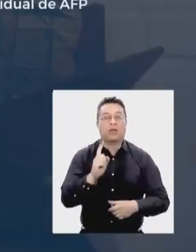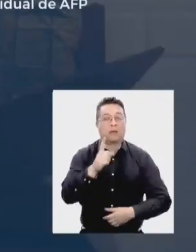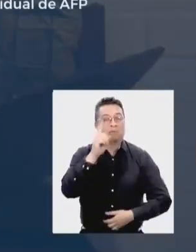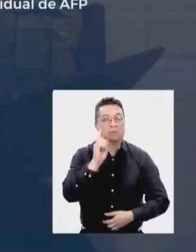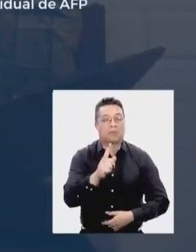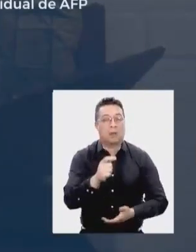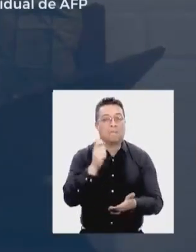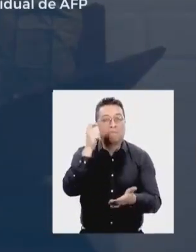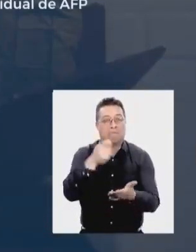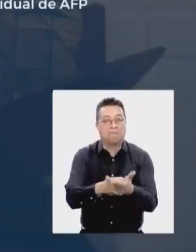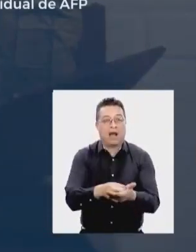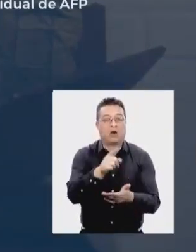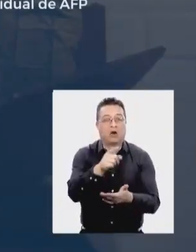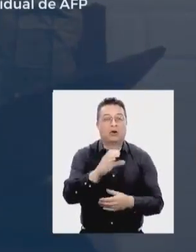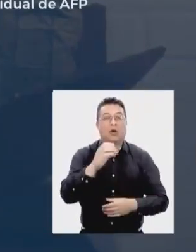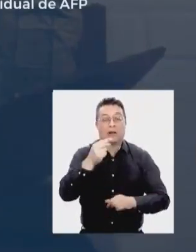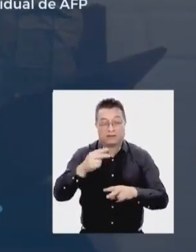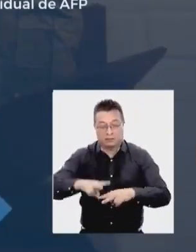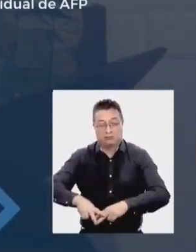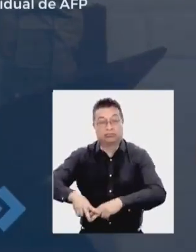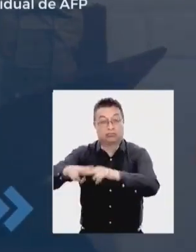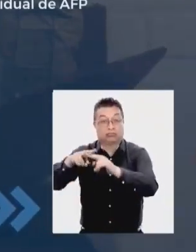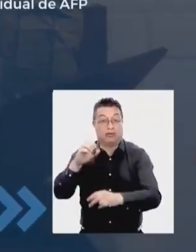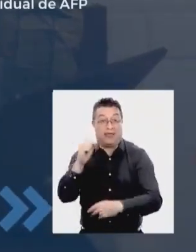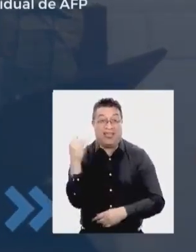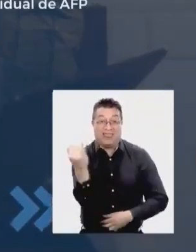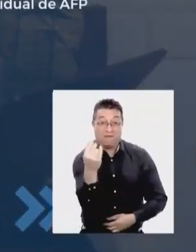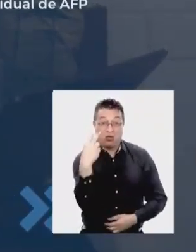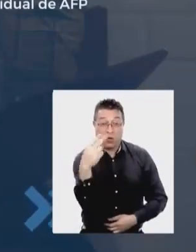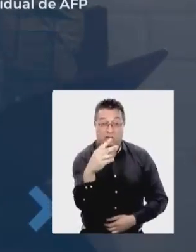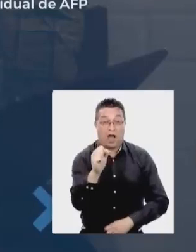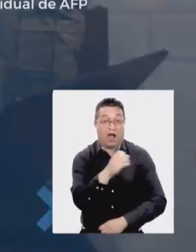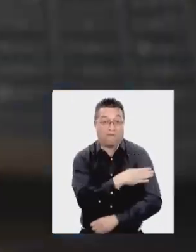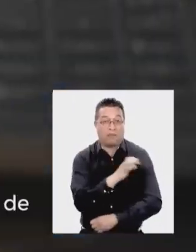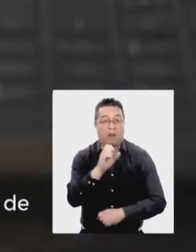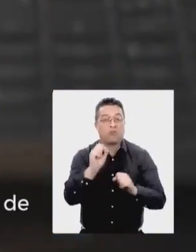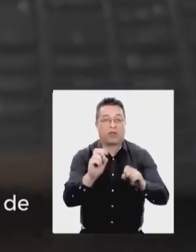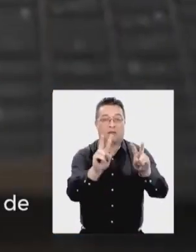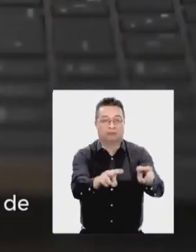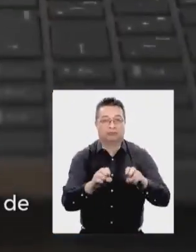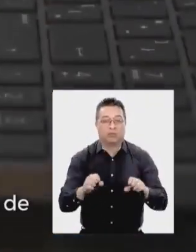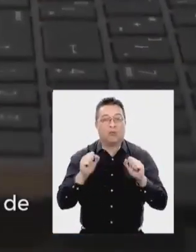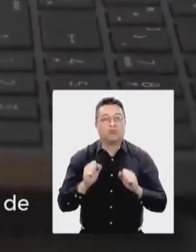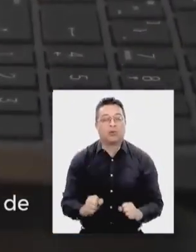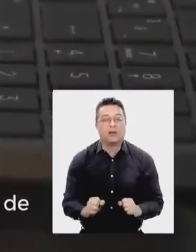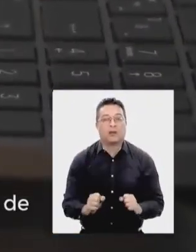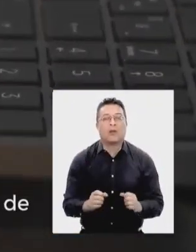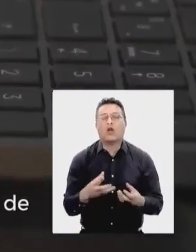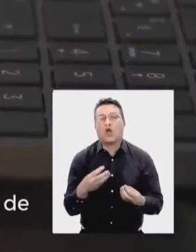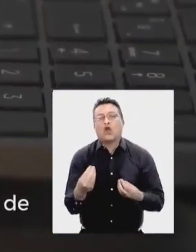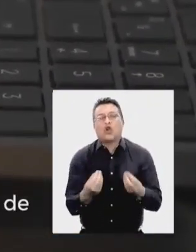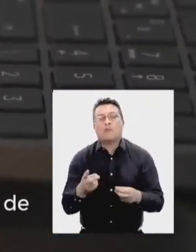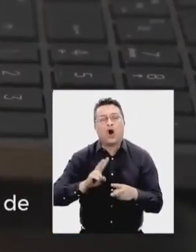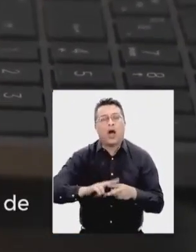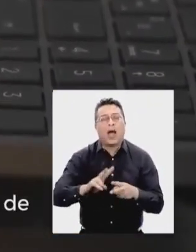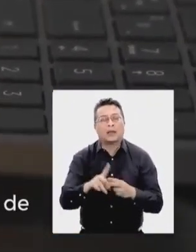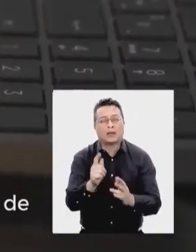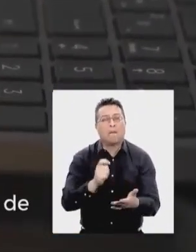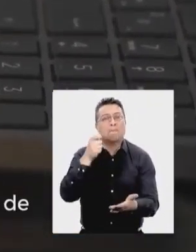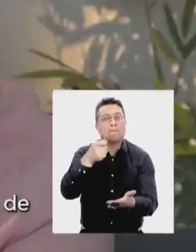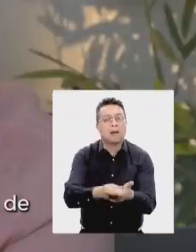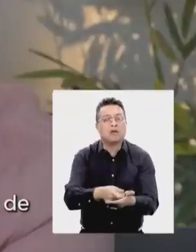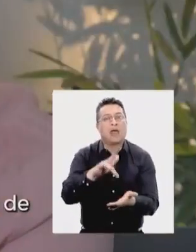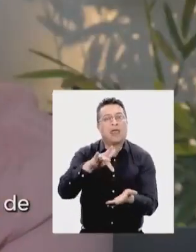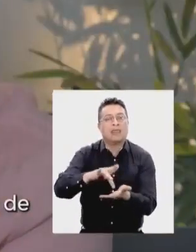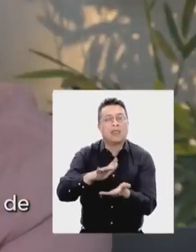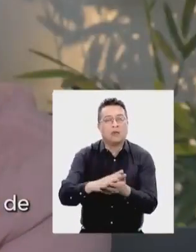desde la cuenta de capitalización individual de la AFP. ¿Y cómo se hace para solicitar el pago de una deuda de